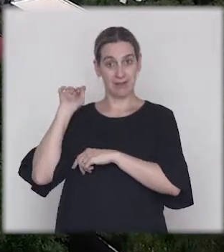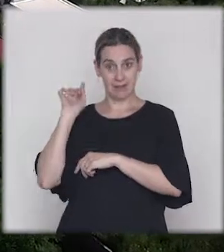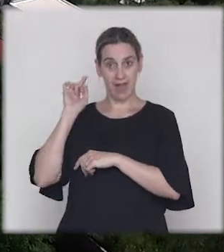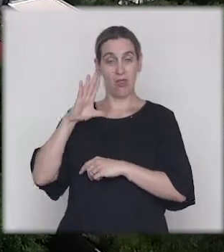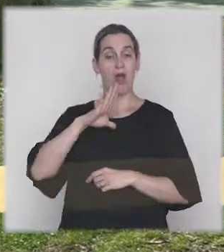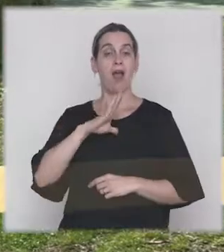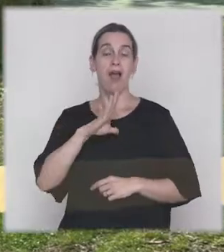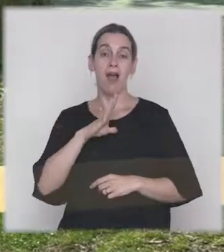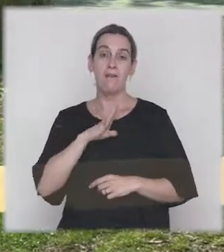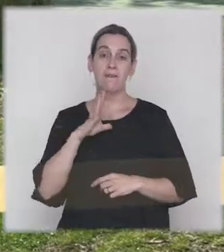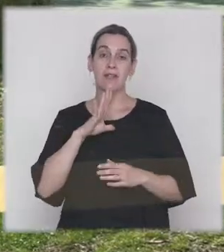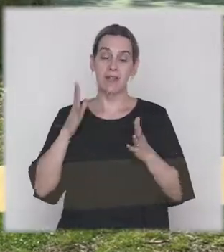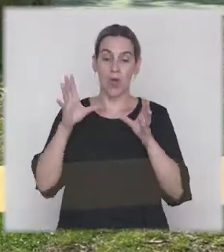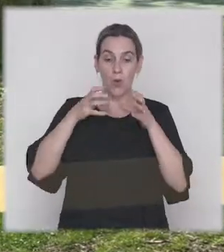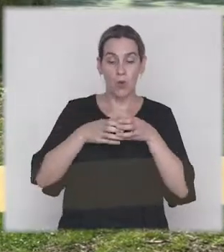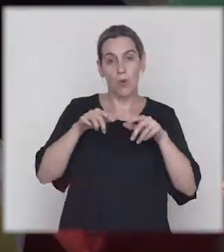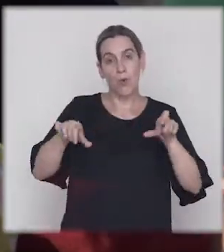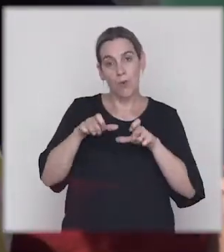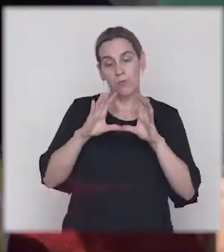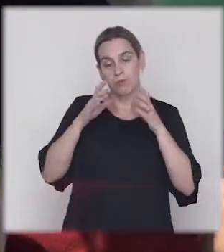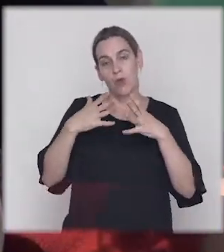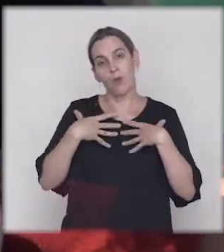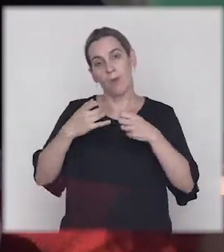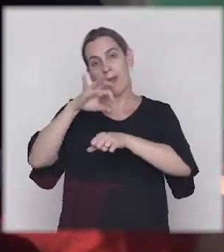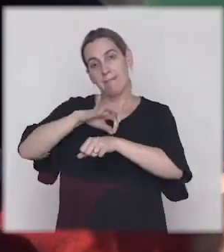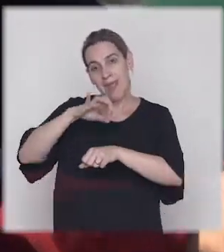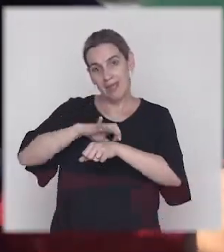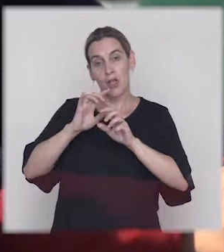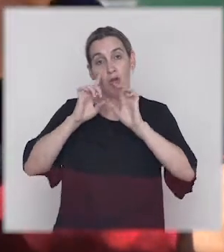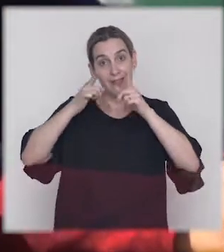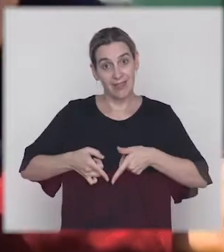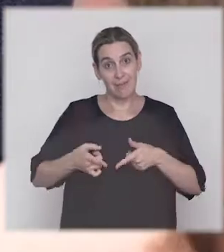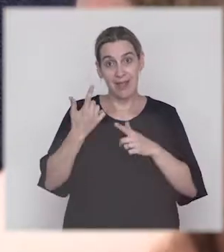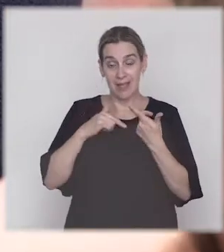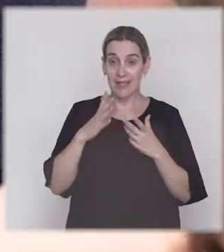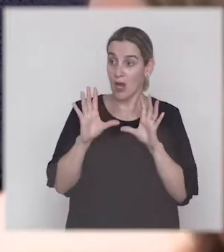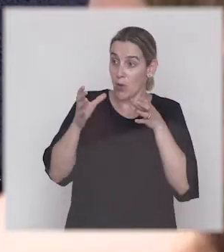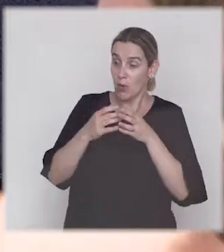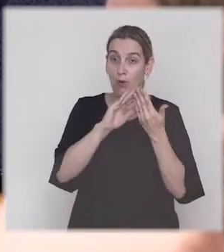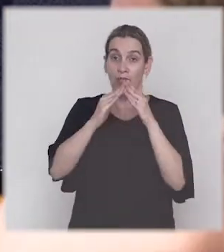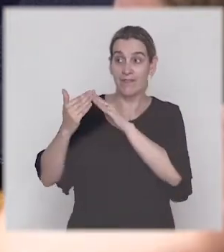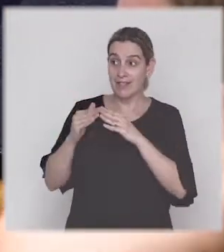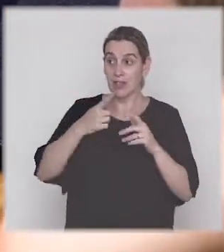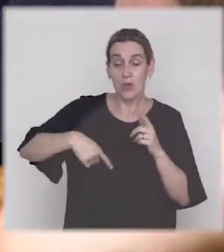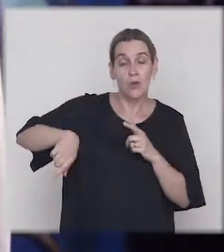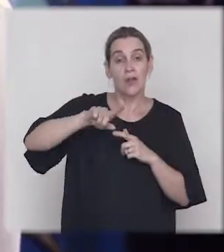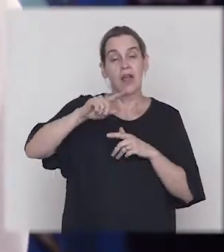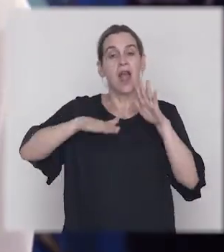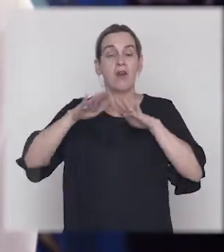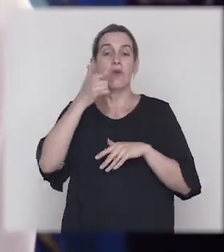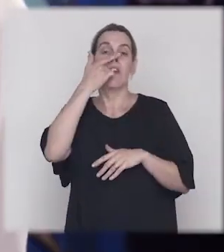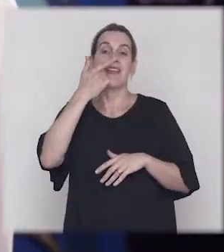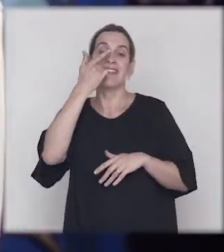teníamos como desde el equipo educativo, desde el equipo de médicos, y también desde el equipo de vecinos que integramos el colectivo, como algunos